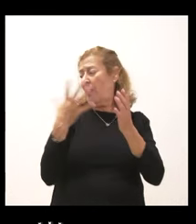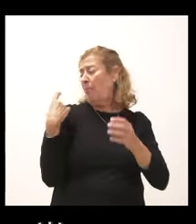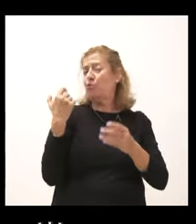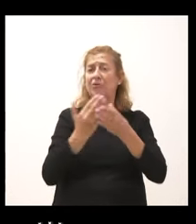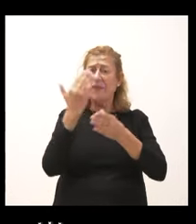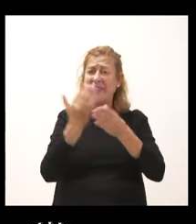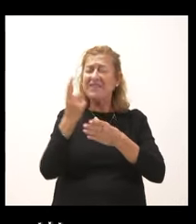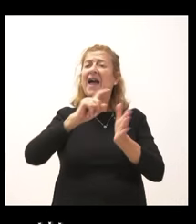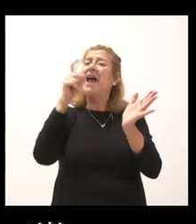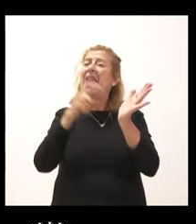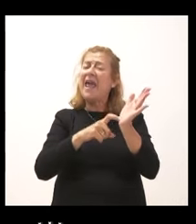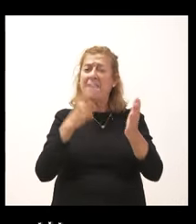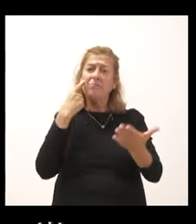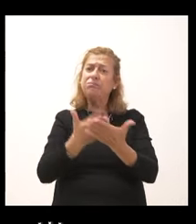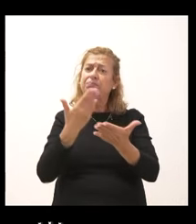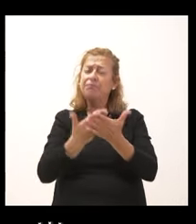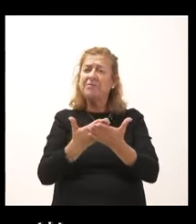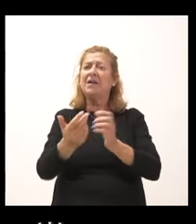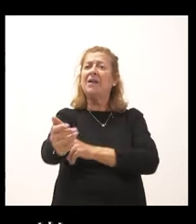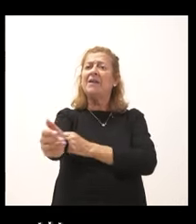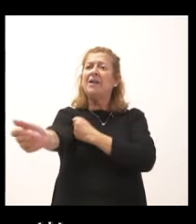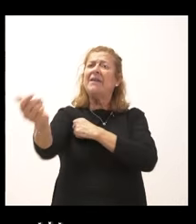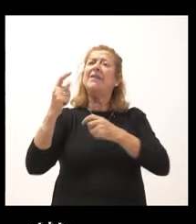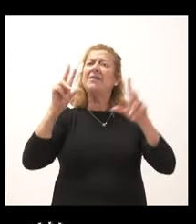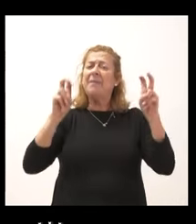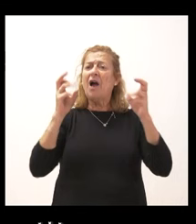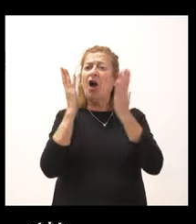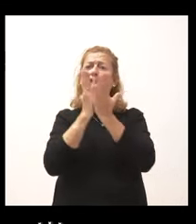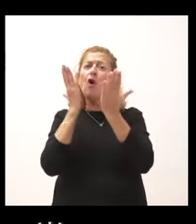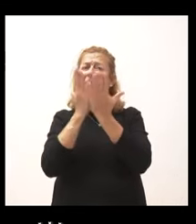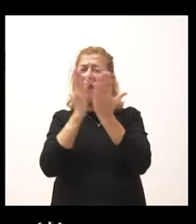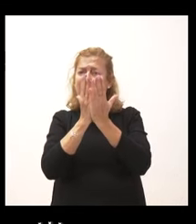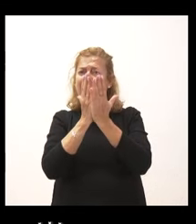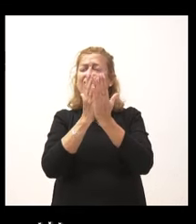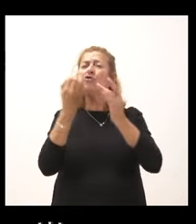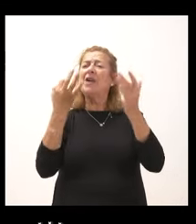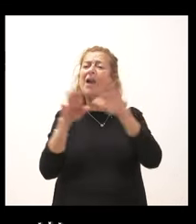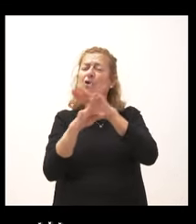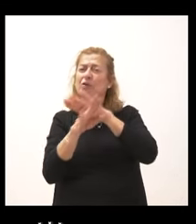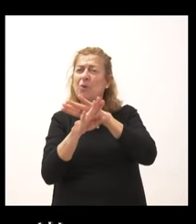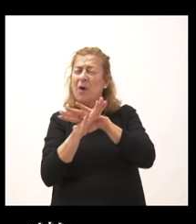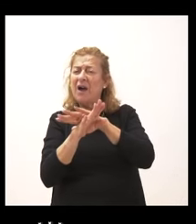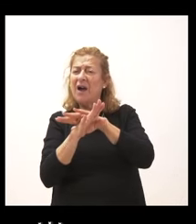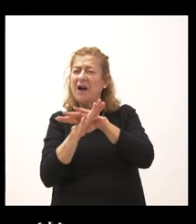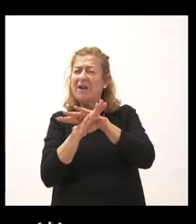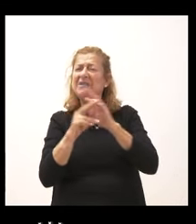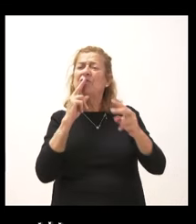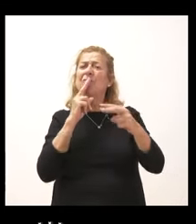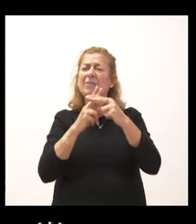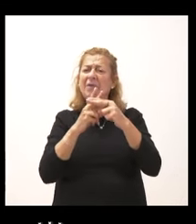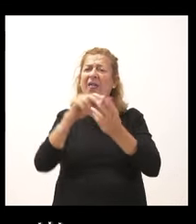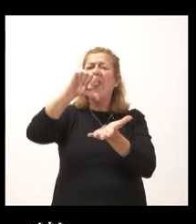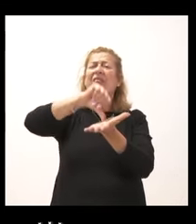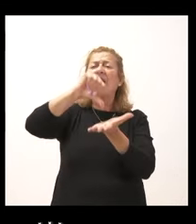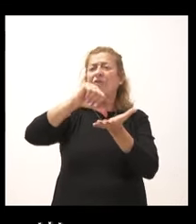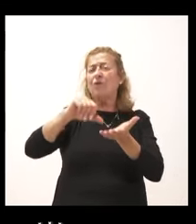¿Esta ley va a contemplar, actuar sobre los colegios que siguen, los llamados centros